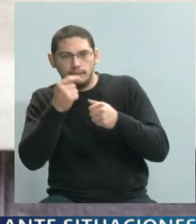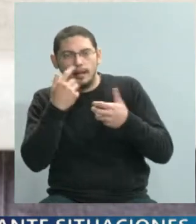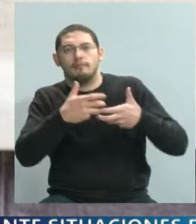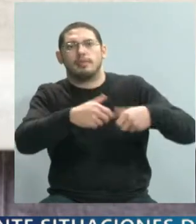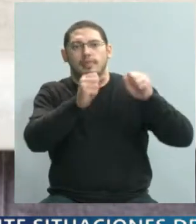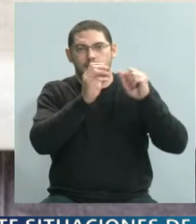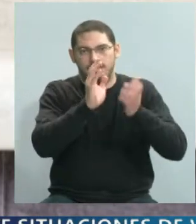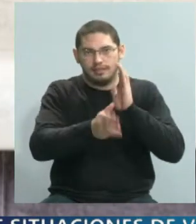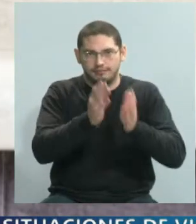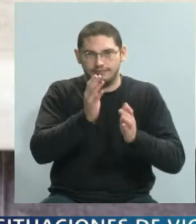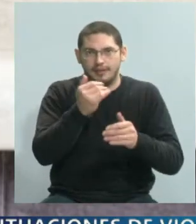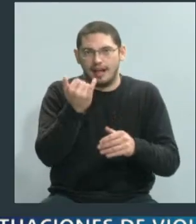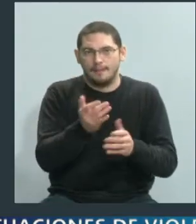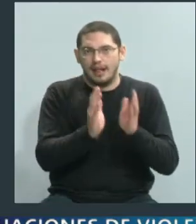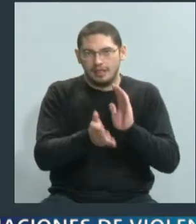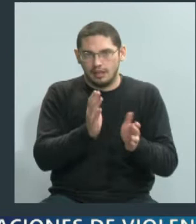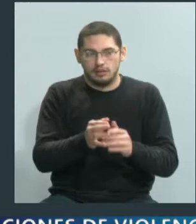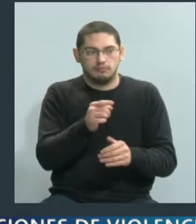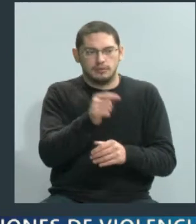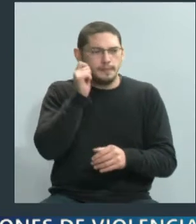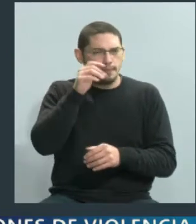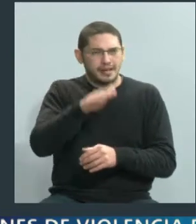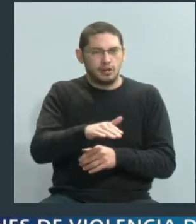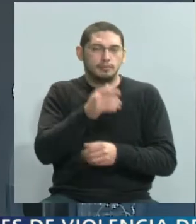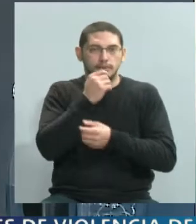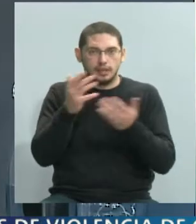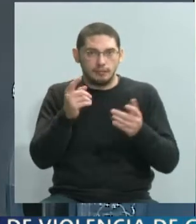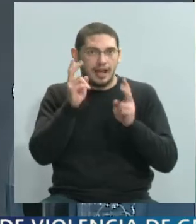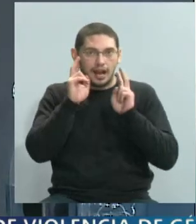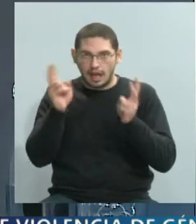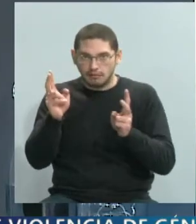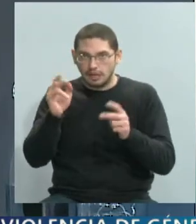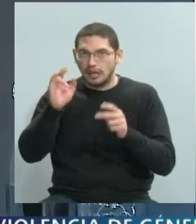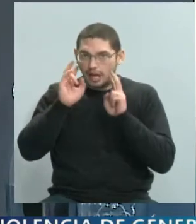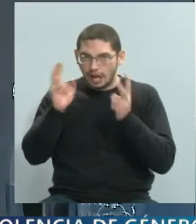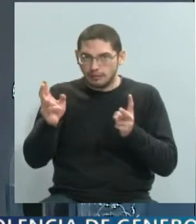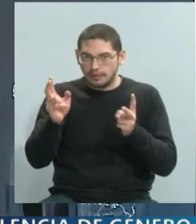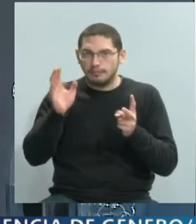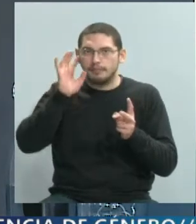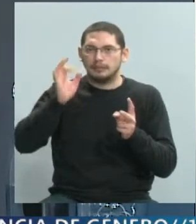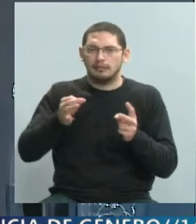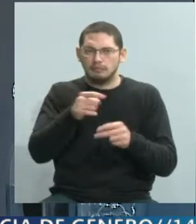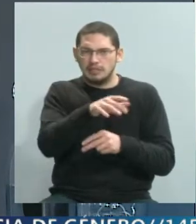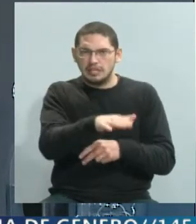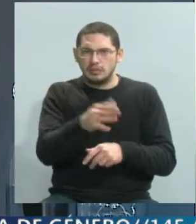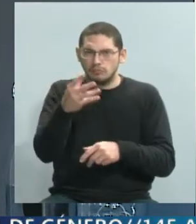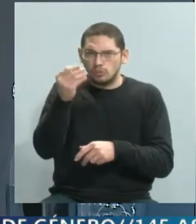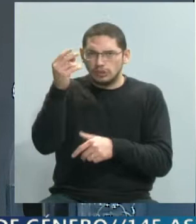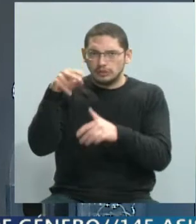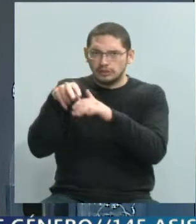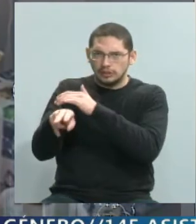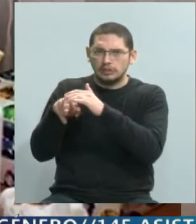internaciones muy frecuentes, por ejemplo. Eso sería una señal de alarma, por ejemplo, o al menos para tener en cuenta. Por ejemplo,